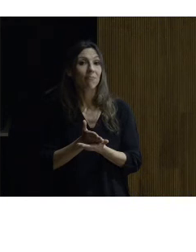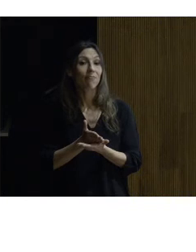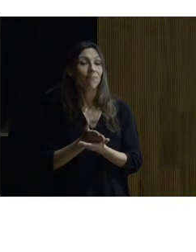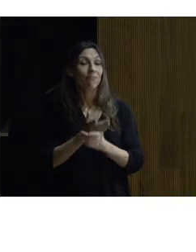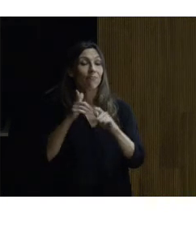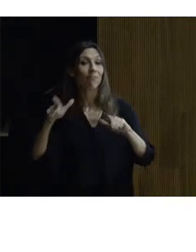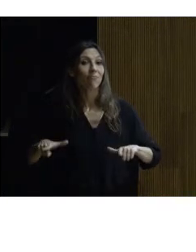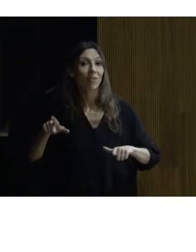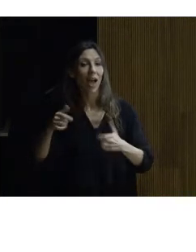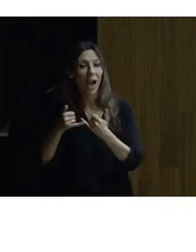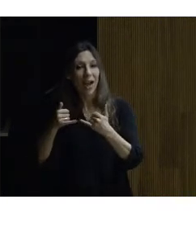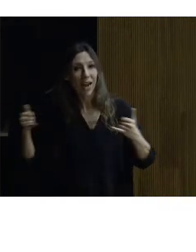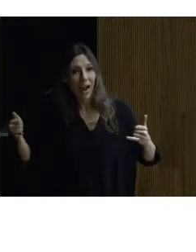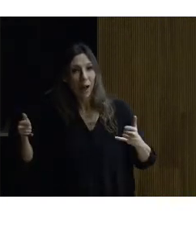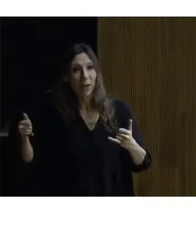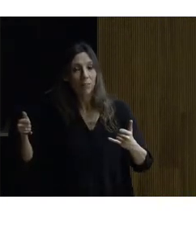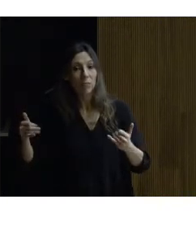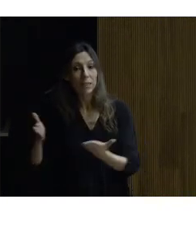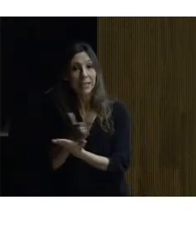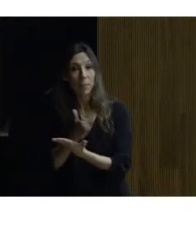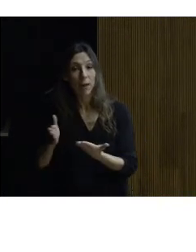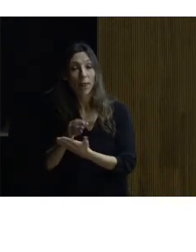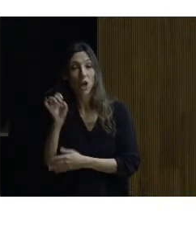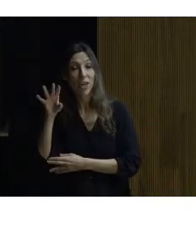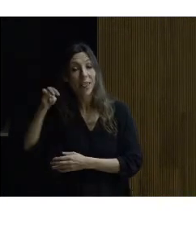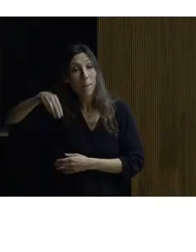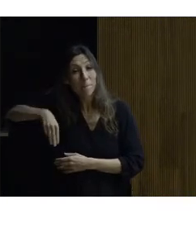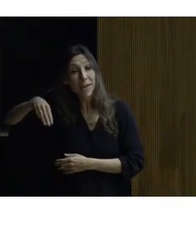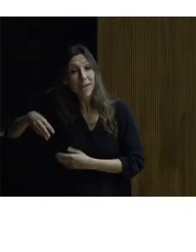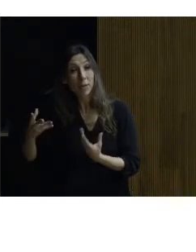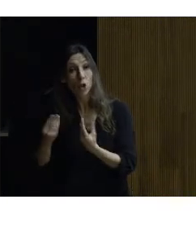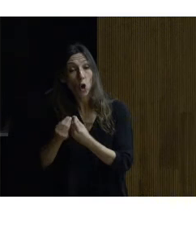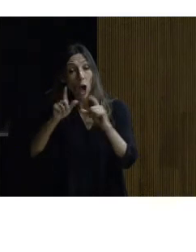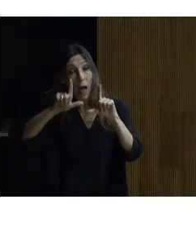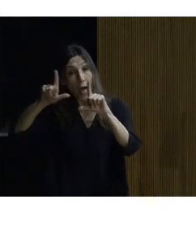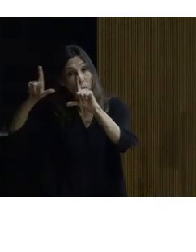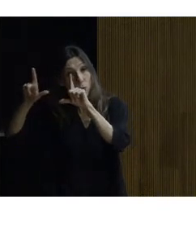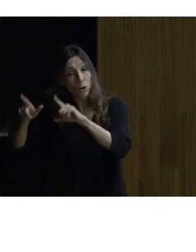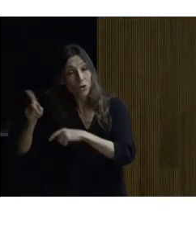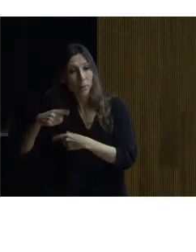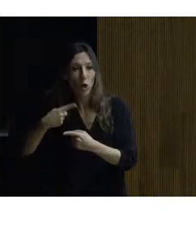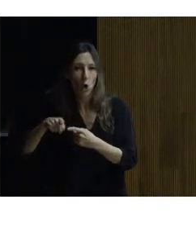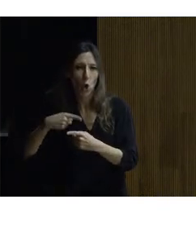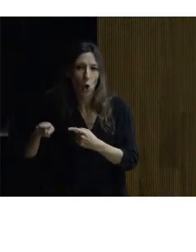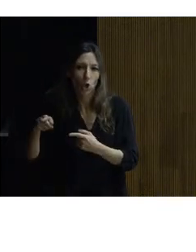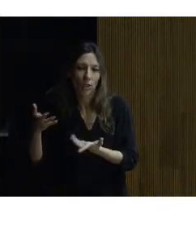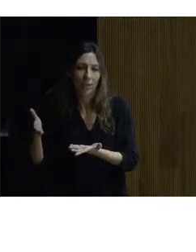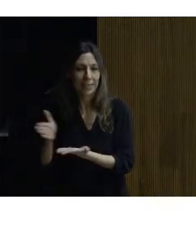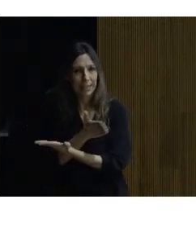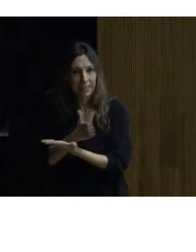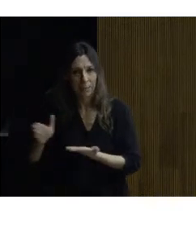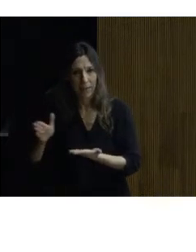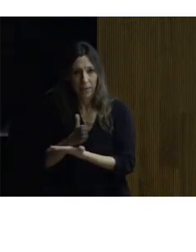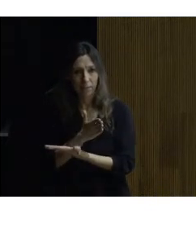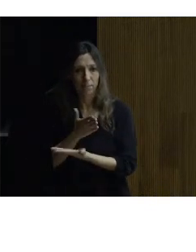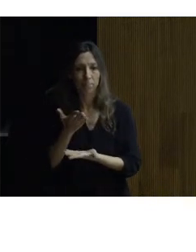cable dejando una separación de 5 milímetros con el azulejo y con cualquier elemento de la sala como digo el pegamento térmico la ventaja